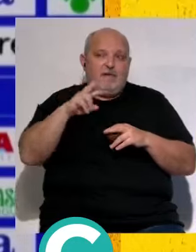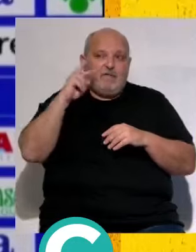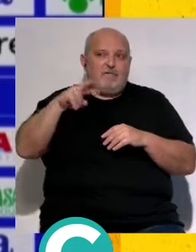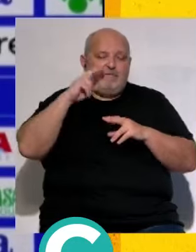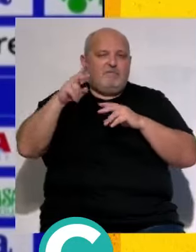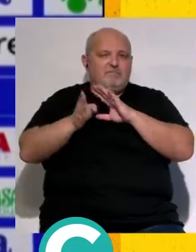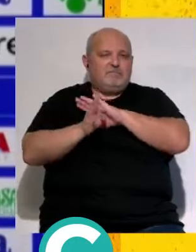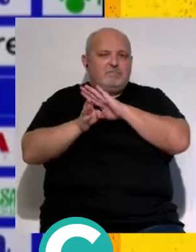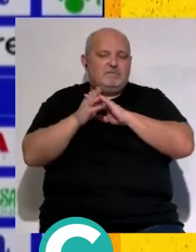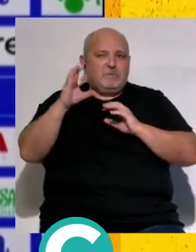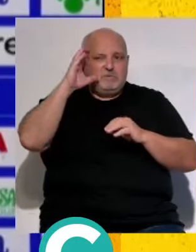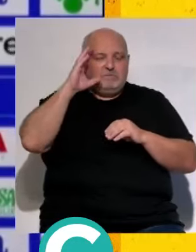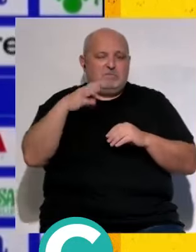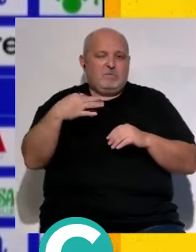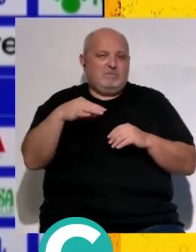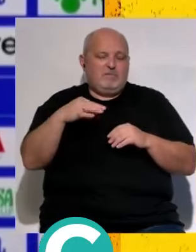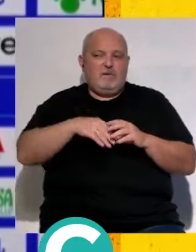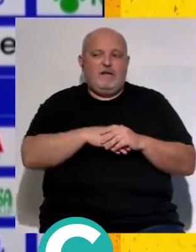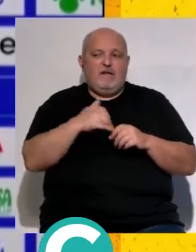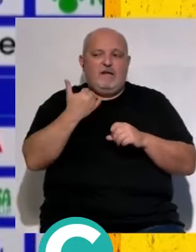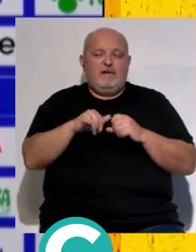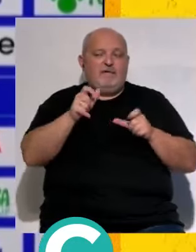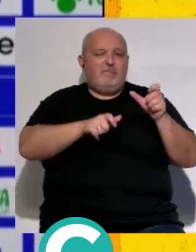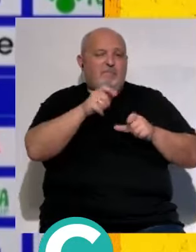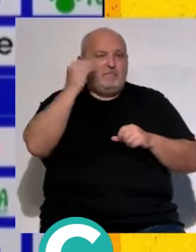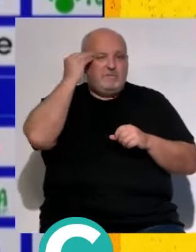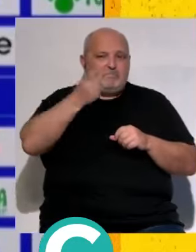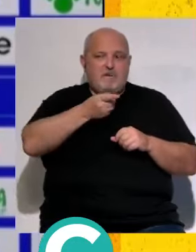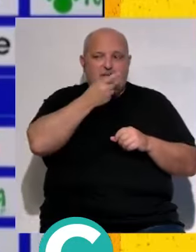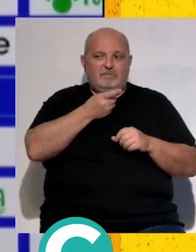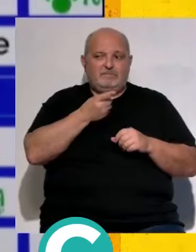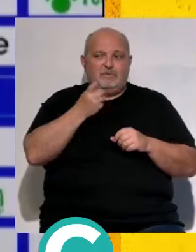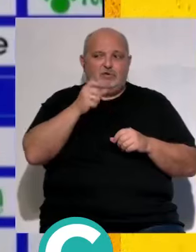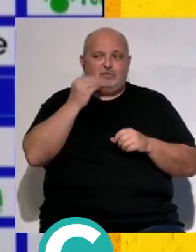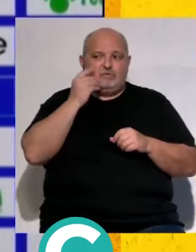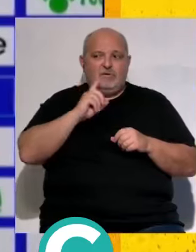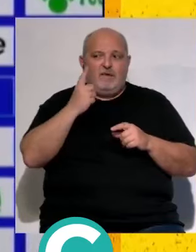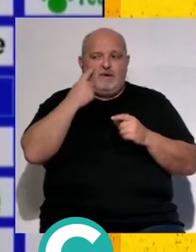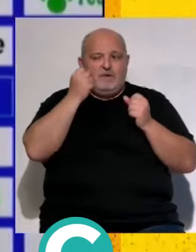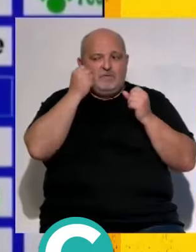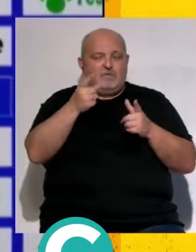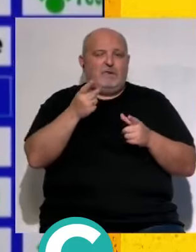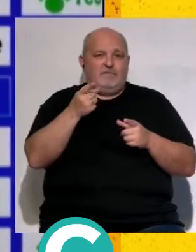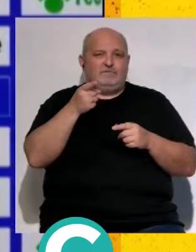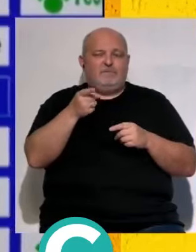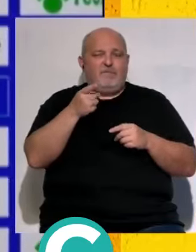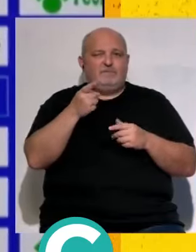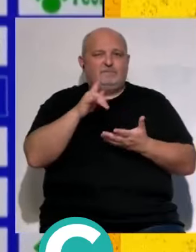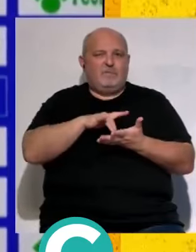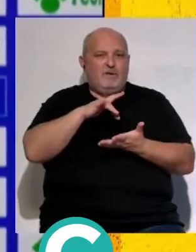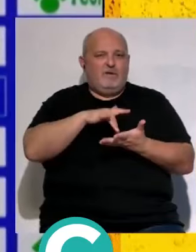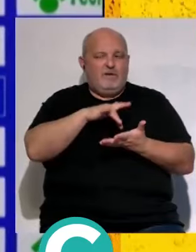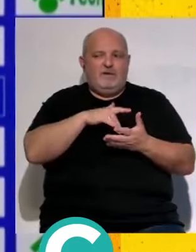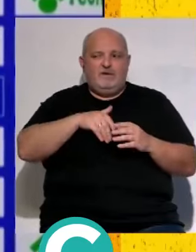simplemente pues lo escucho nada más al final pues la gente la gente no es tonta la gente se va dando cuenta lo que va pasando